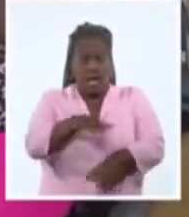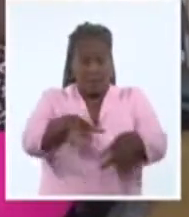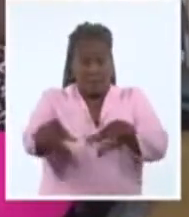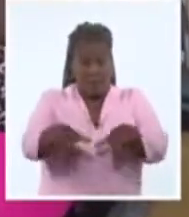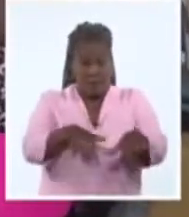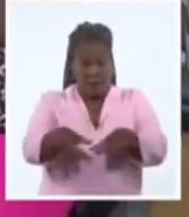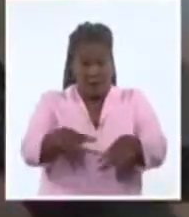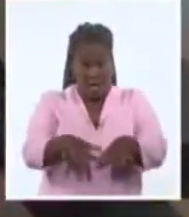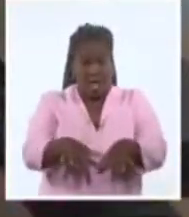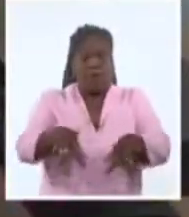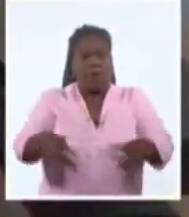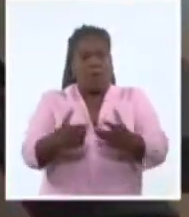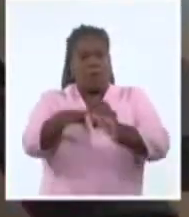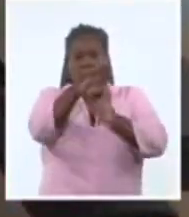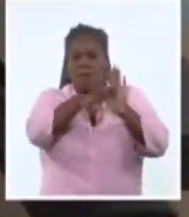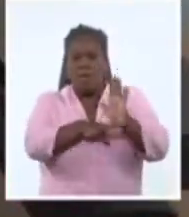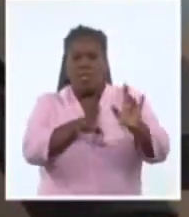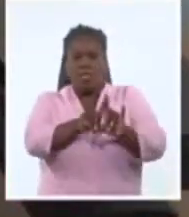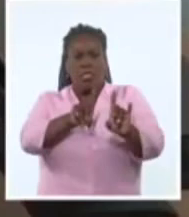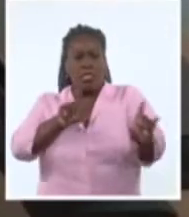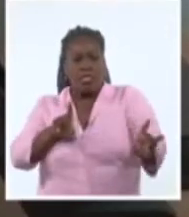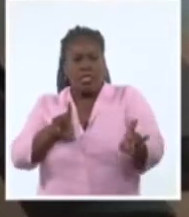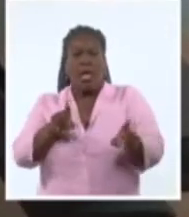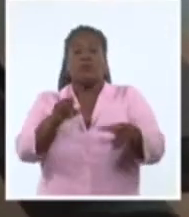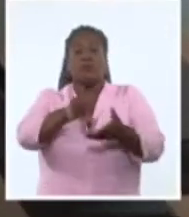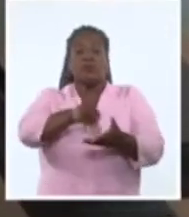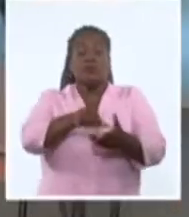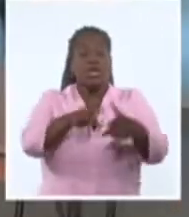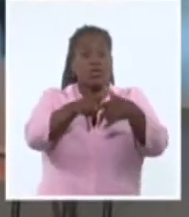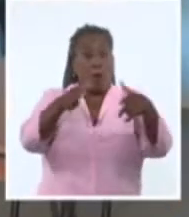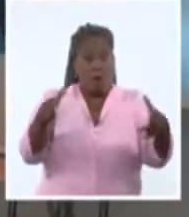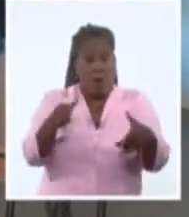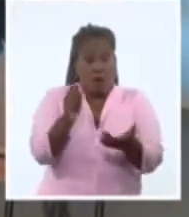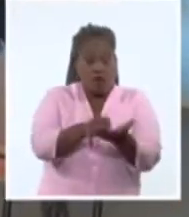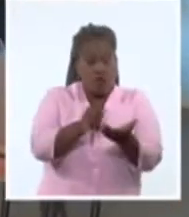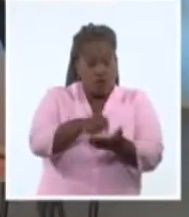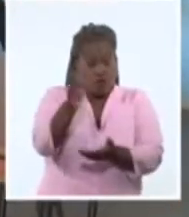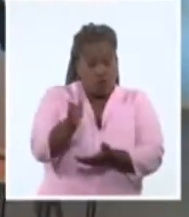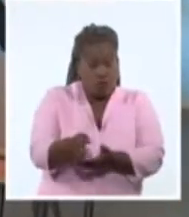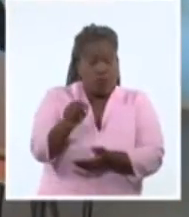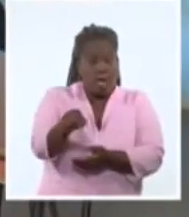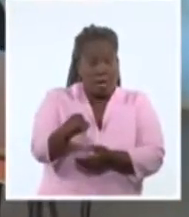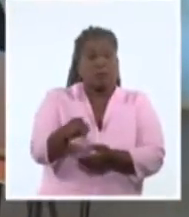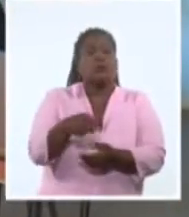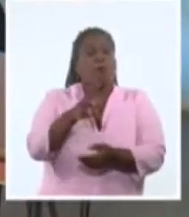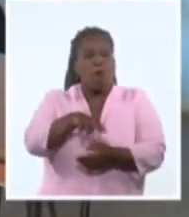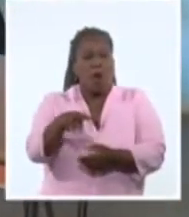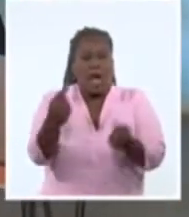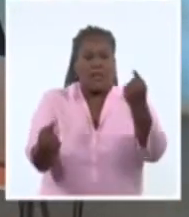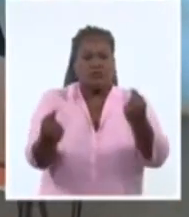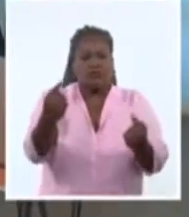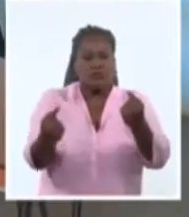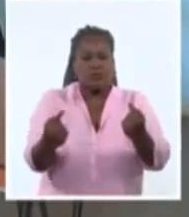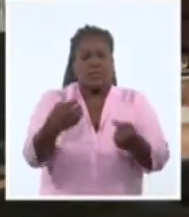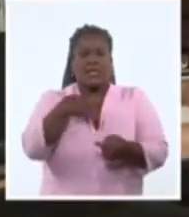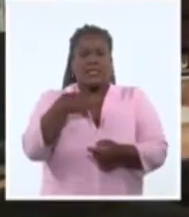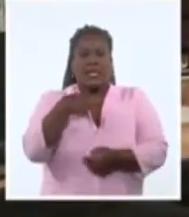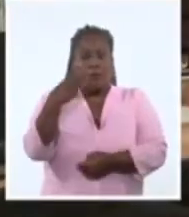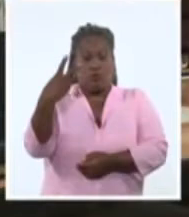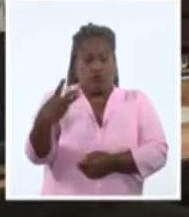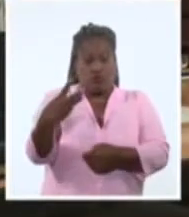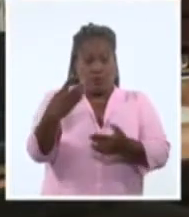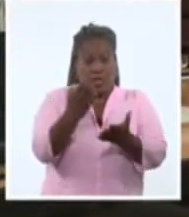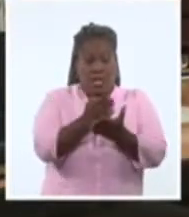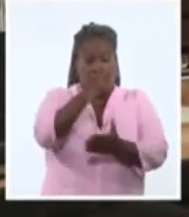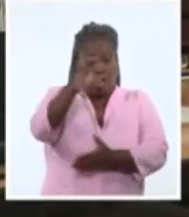que impone la COVID-19, los centros de mayor matrícula buscaron alternativas para asumir la nueva etapa. Tenemos tres escuelas que van a